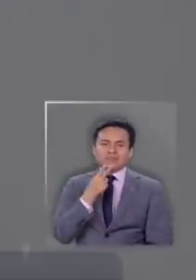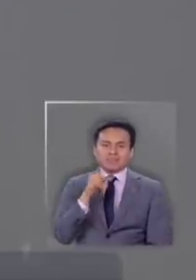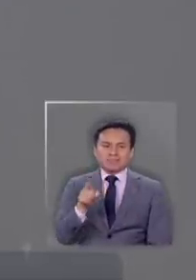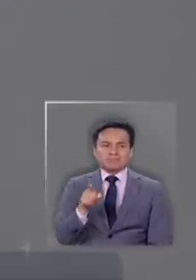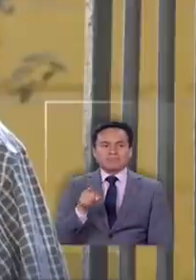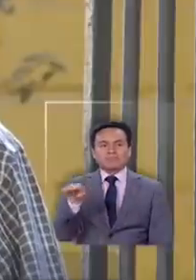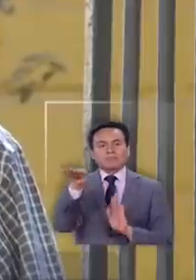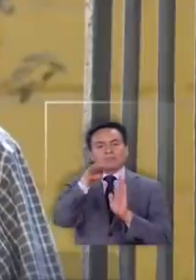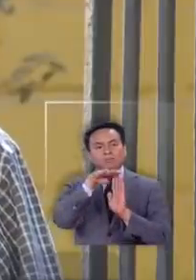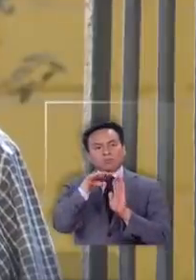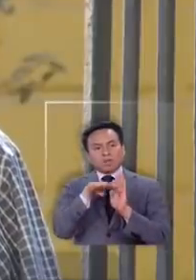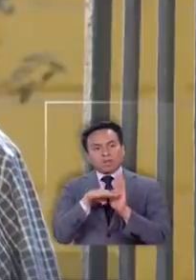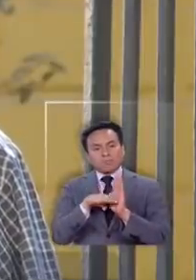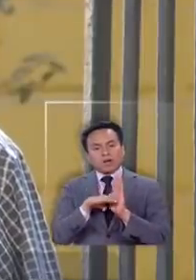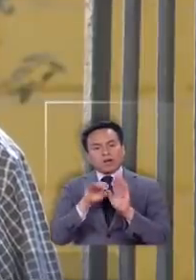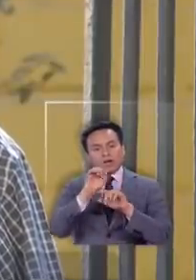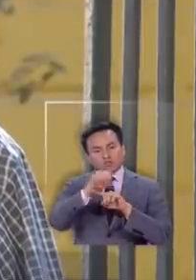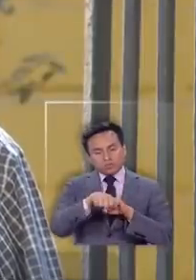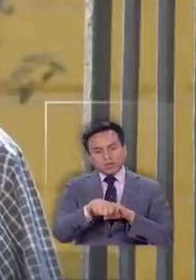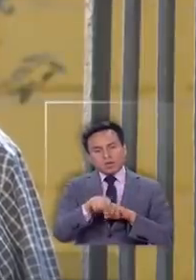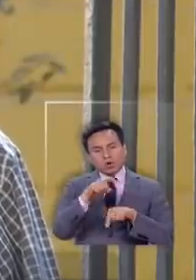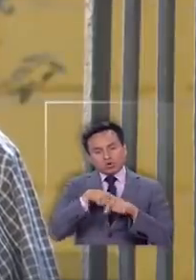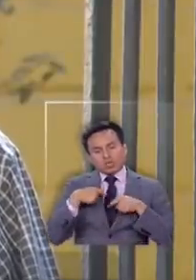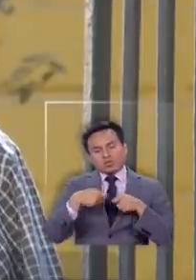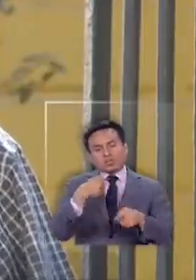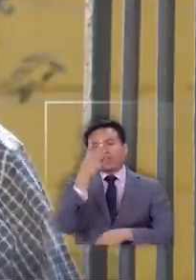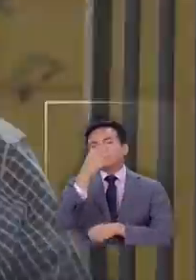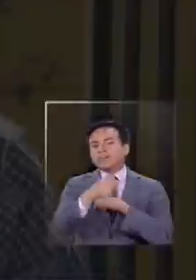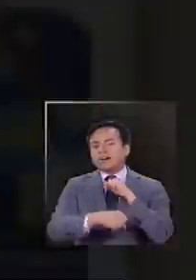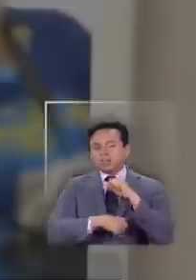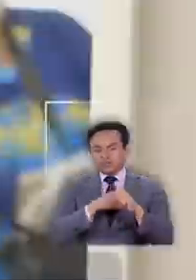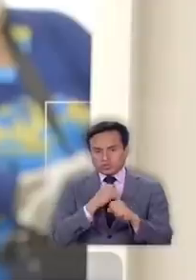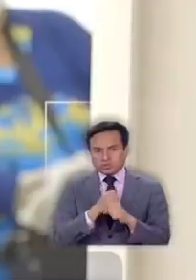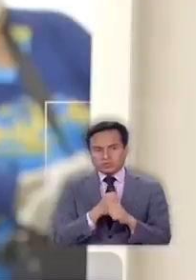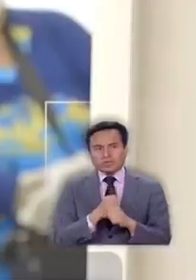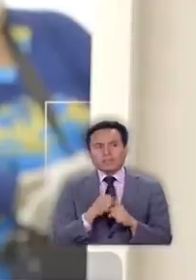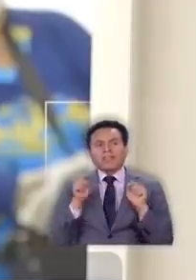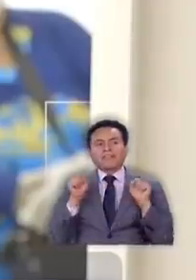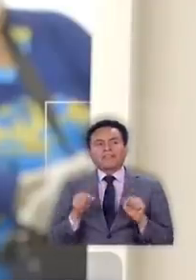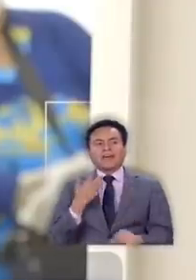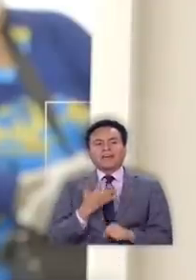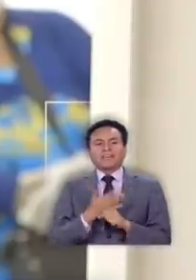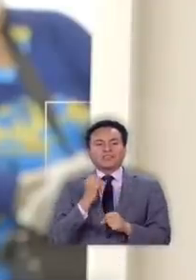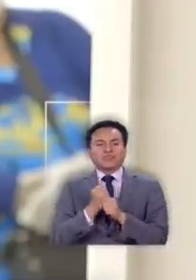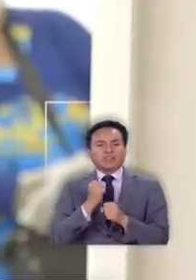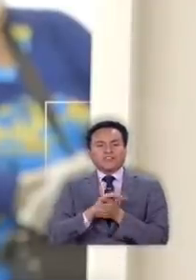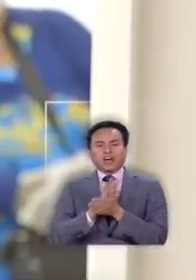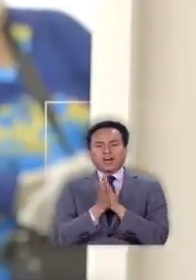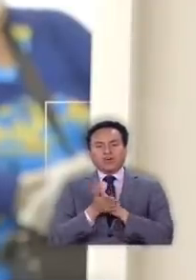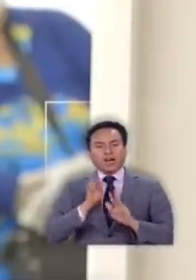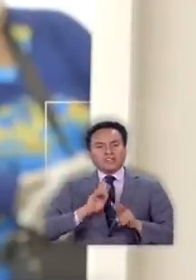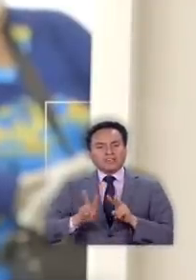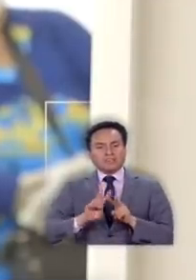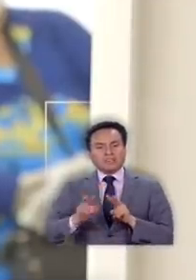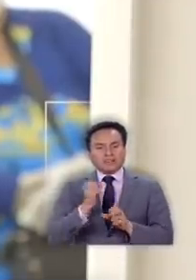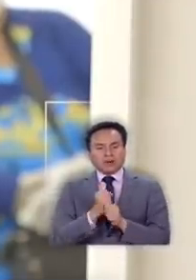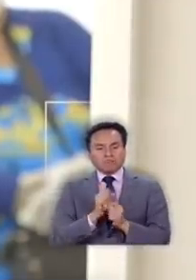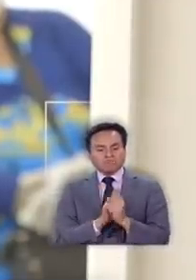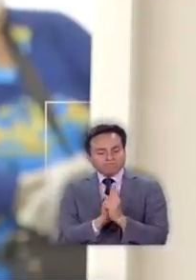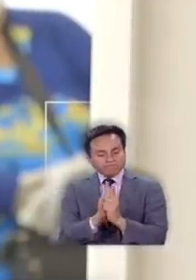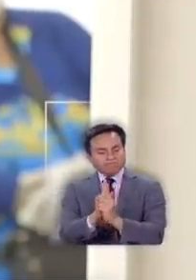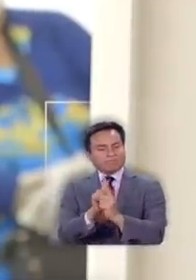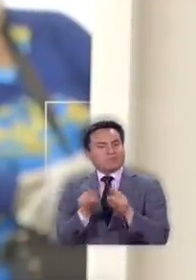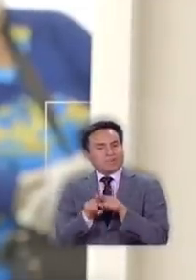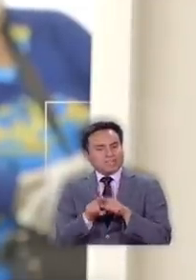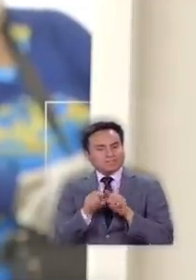el programa asume los costos durante 3 años acá hay todo un trabajo que se va haciendo de acompañamiento